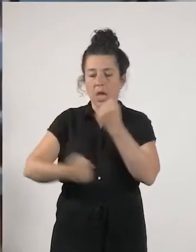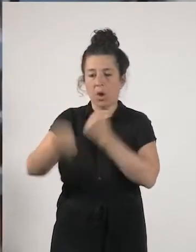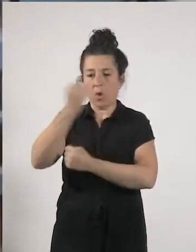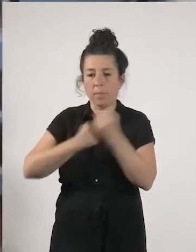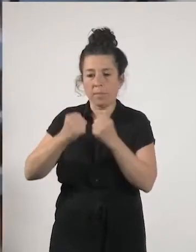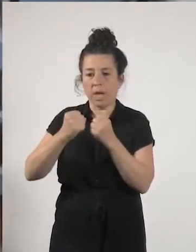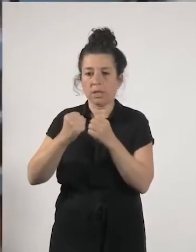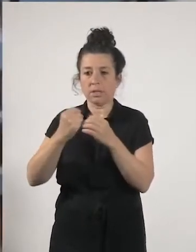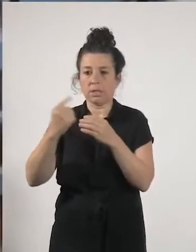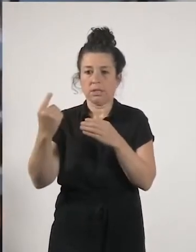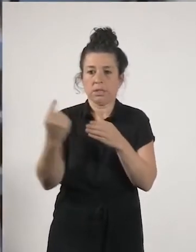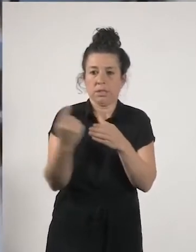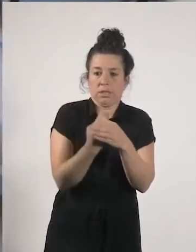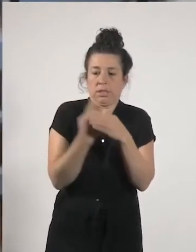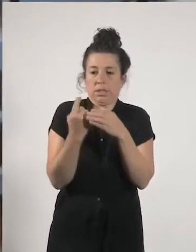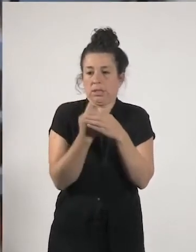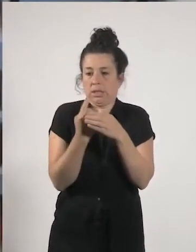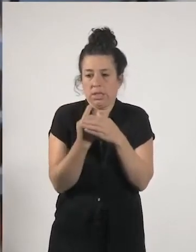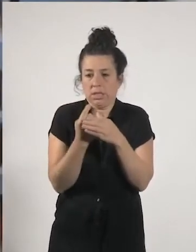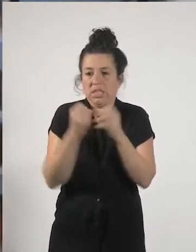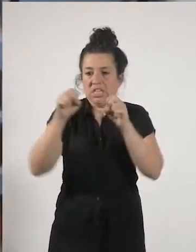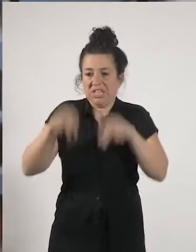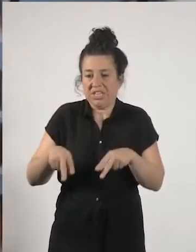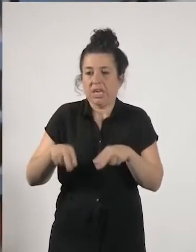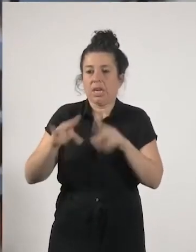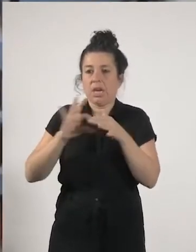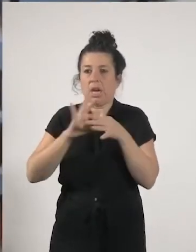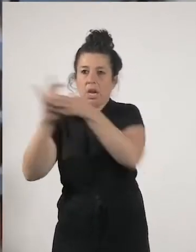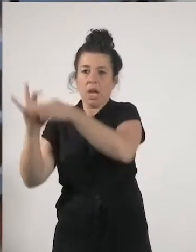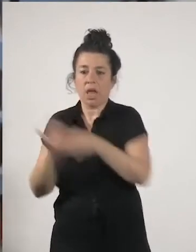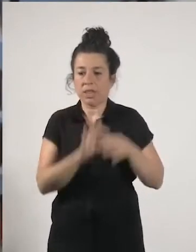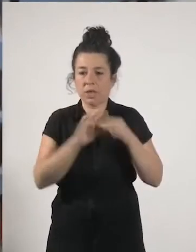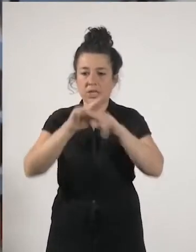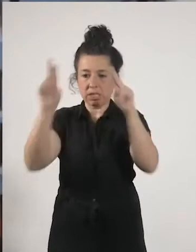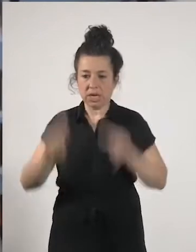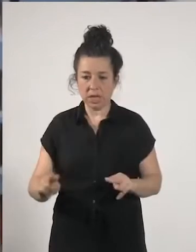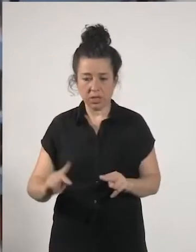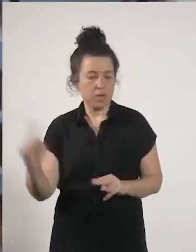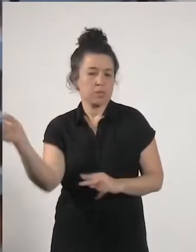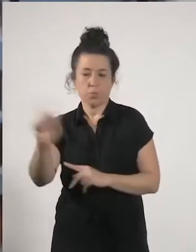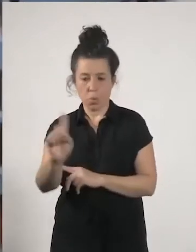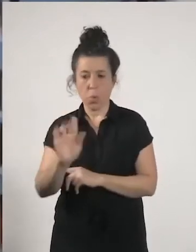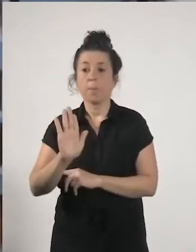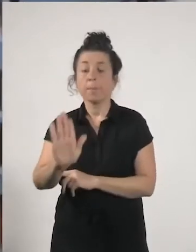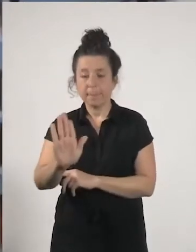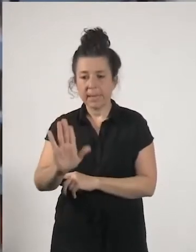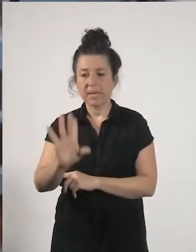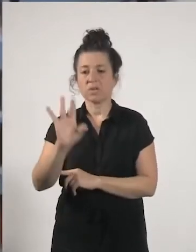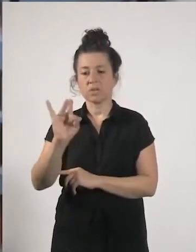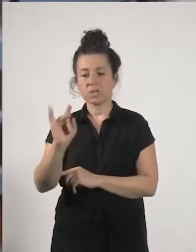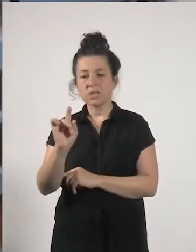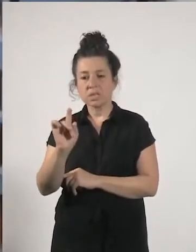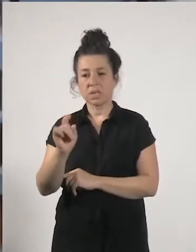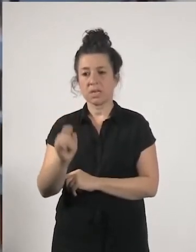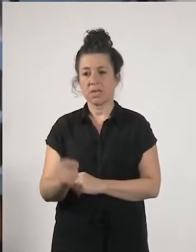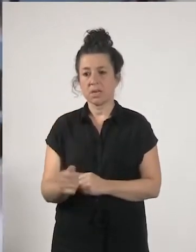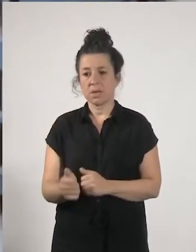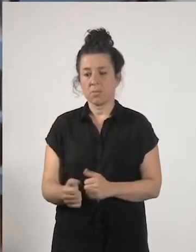sin relaciones internacionales ni nada de esto pero sí una apuesta más por